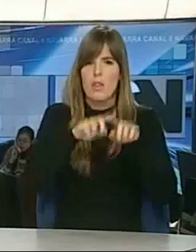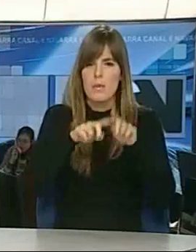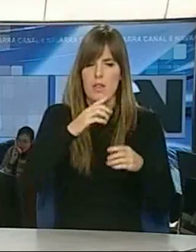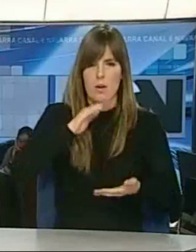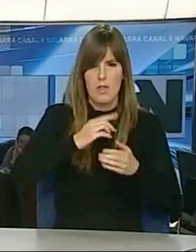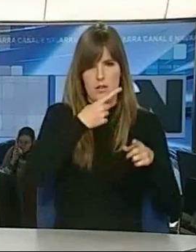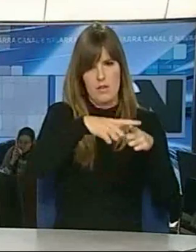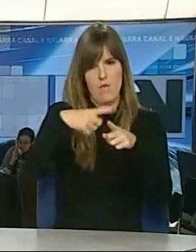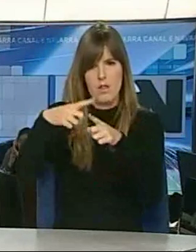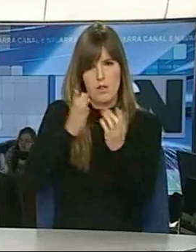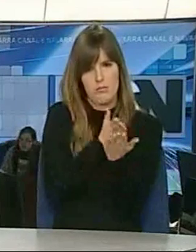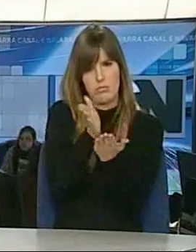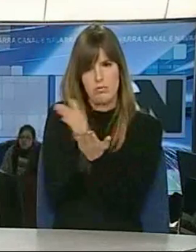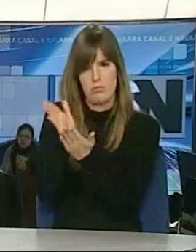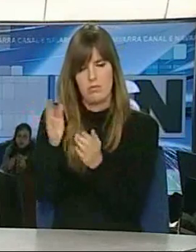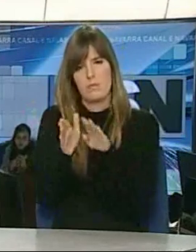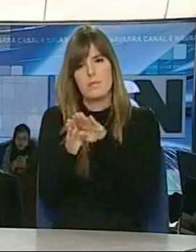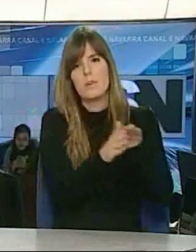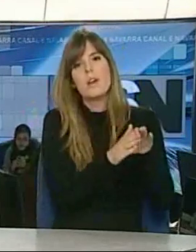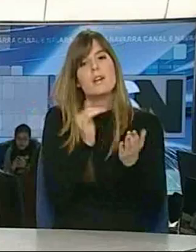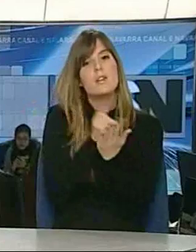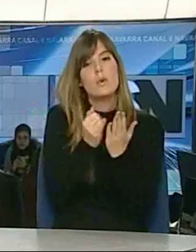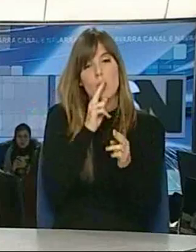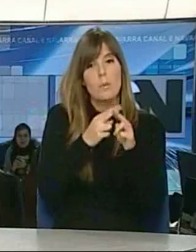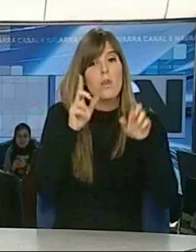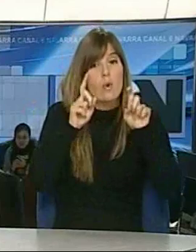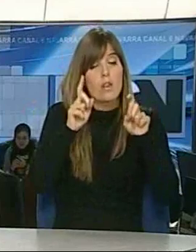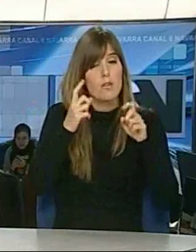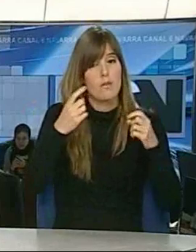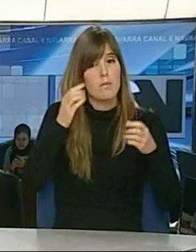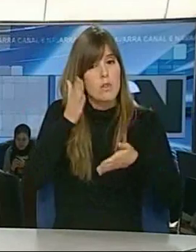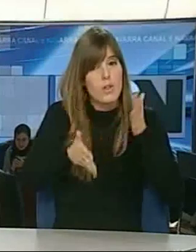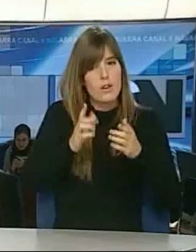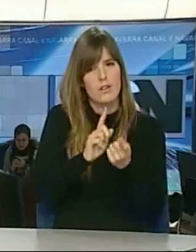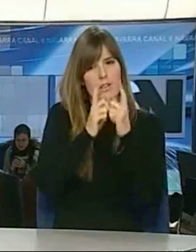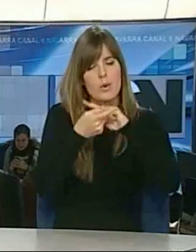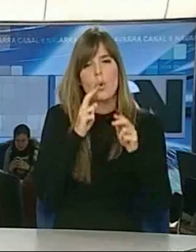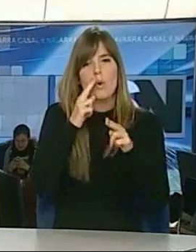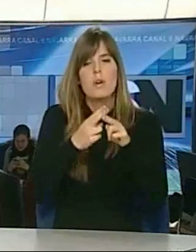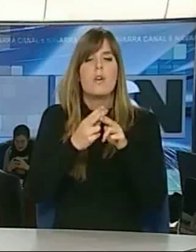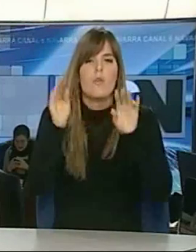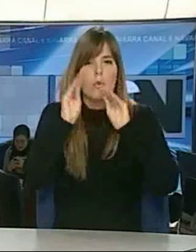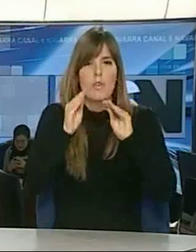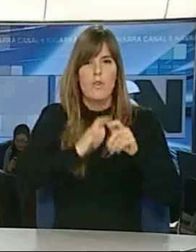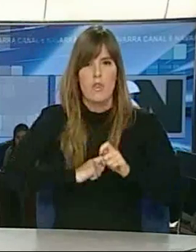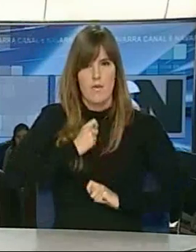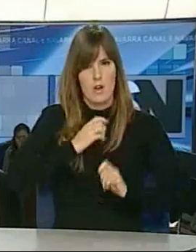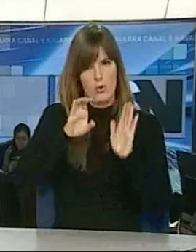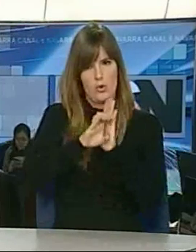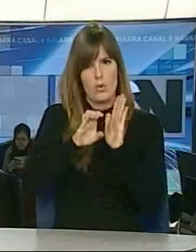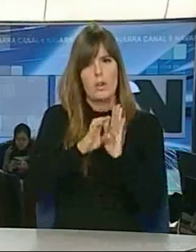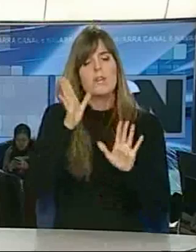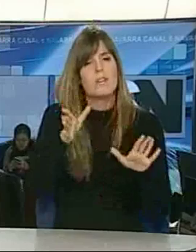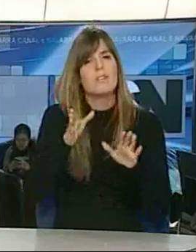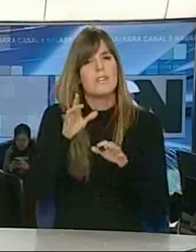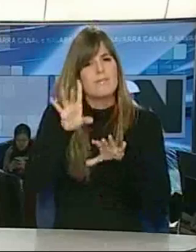otros itinerarios. La asignatura Educación para la Ciudadanía será sustituida por una formación cívica y constitucional, una decisión que genera